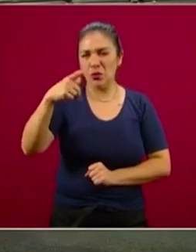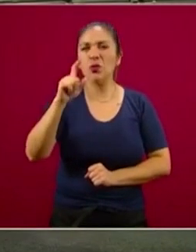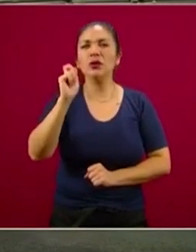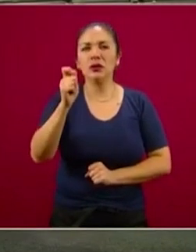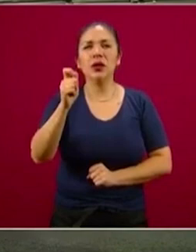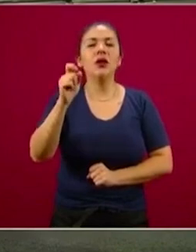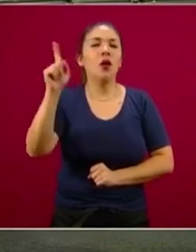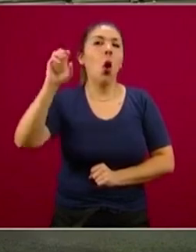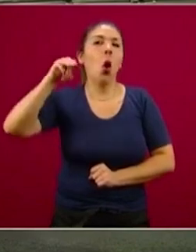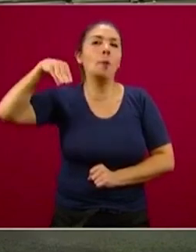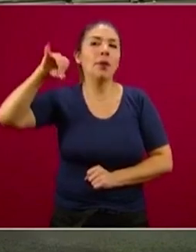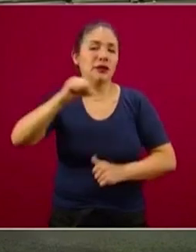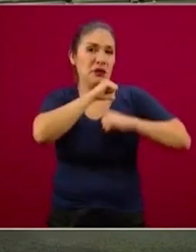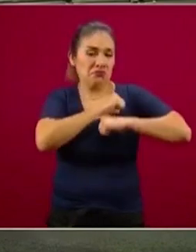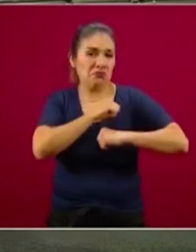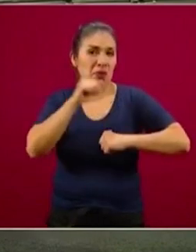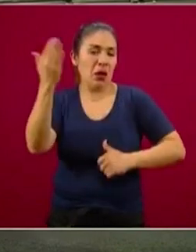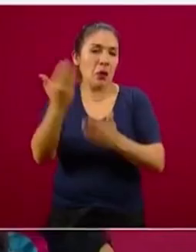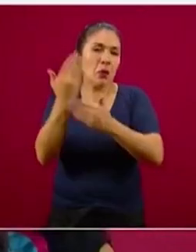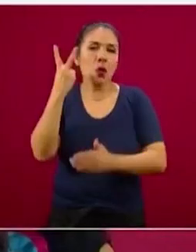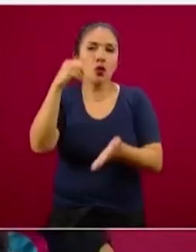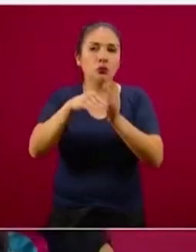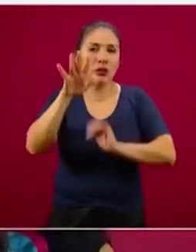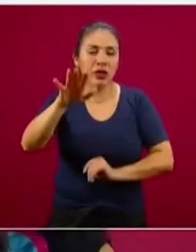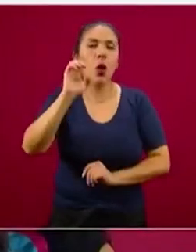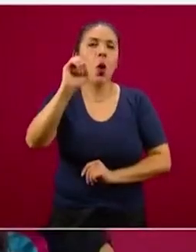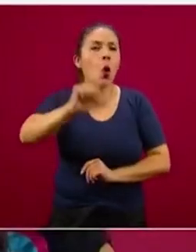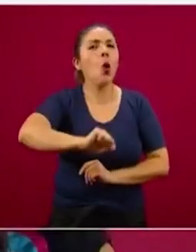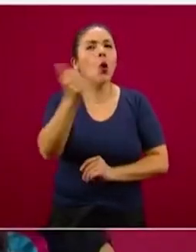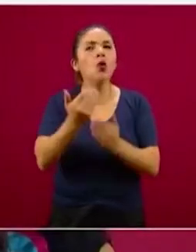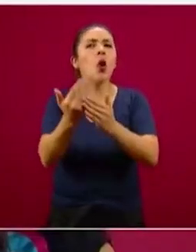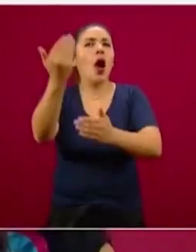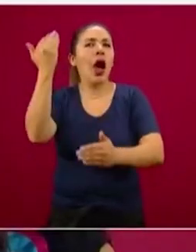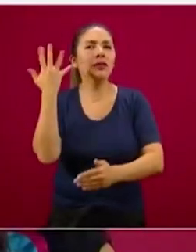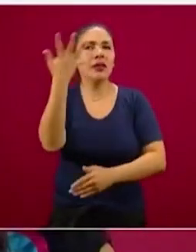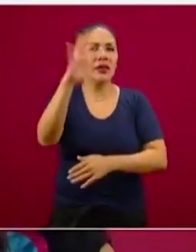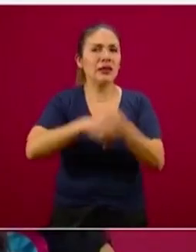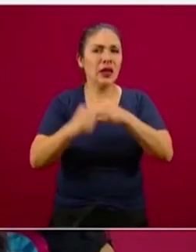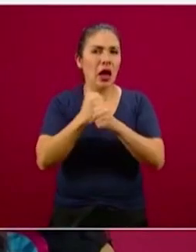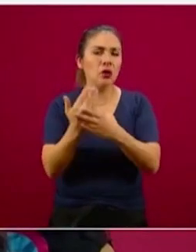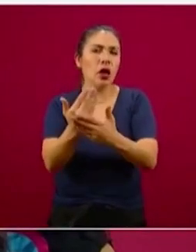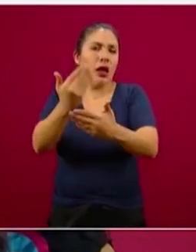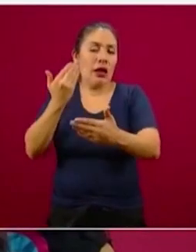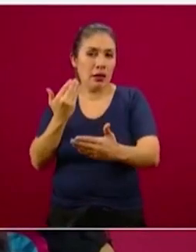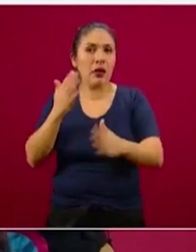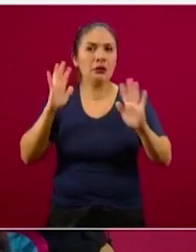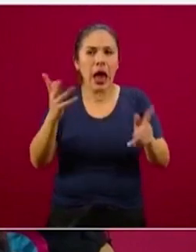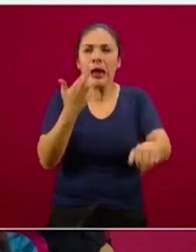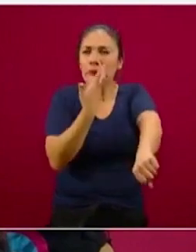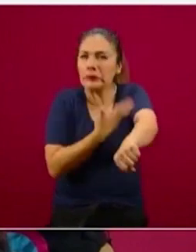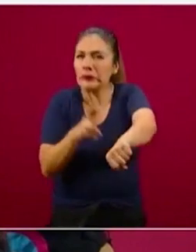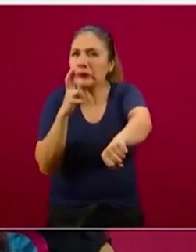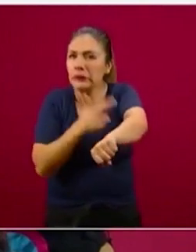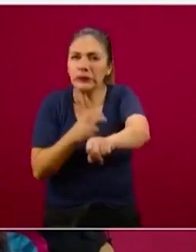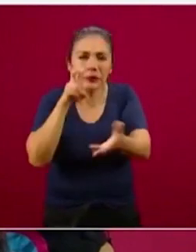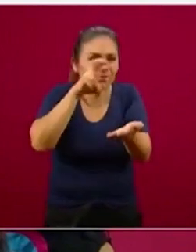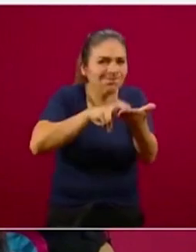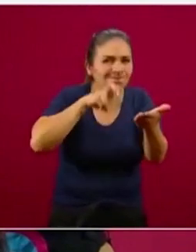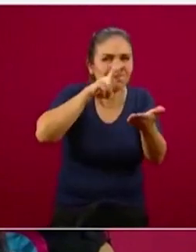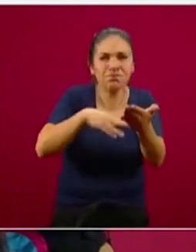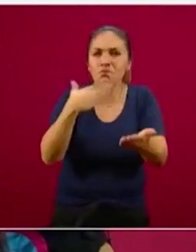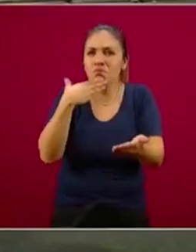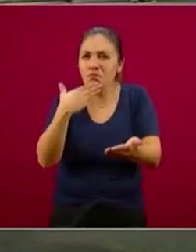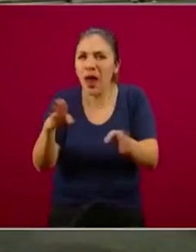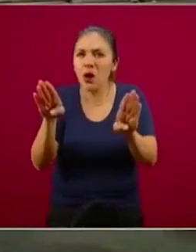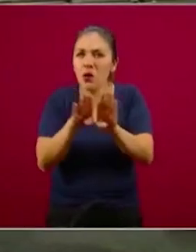Mundial de la Salud desde el año 2005 o incluso desde antes, una década antes, se ha ido perfeccionando la evidencia científica